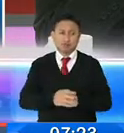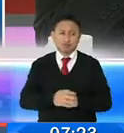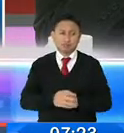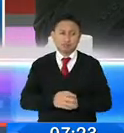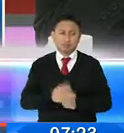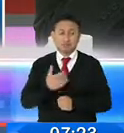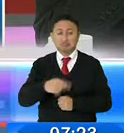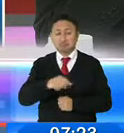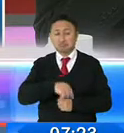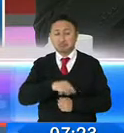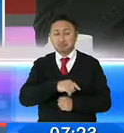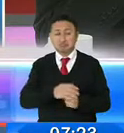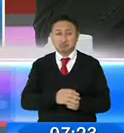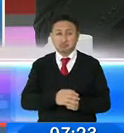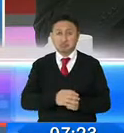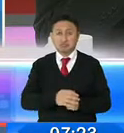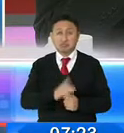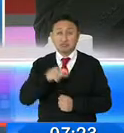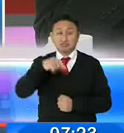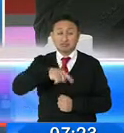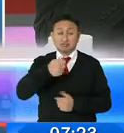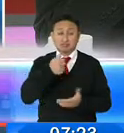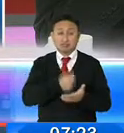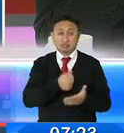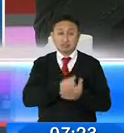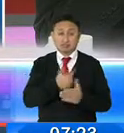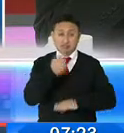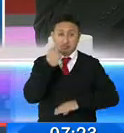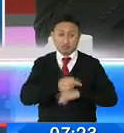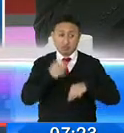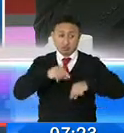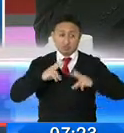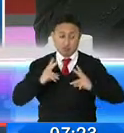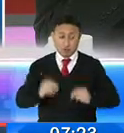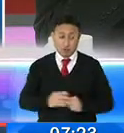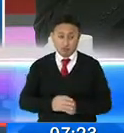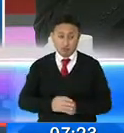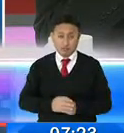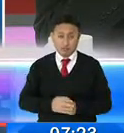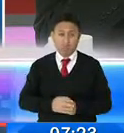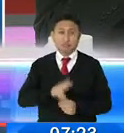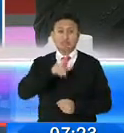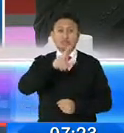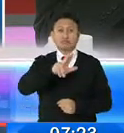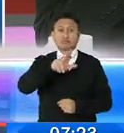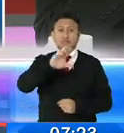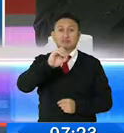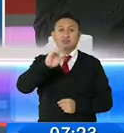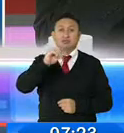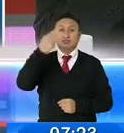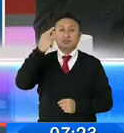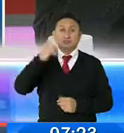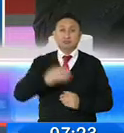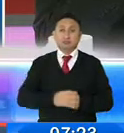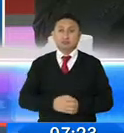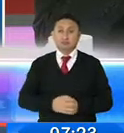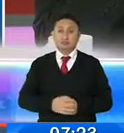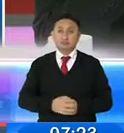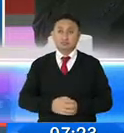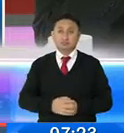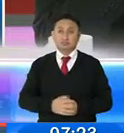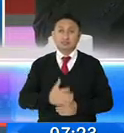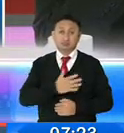los fines establecidos en el propio decreto que es básicamente salud alrededor de 300 millones, Roberto. Como